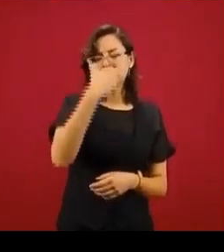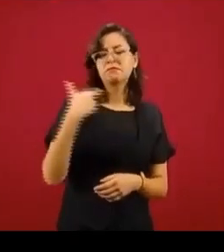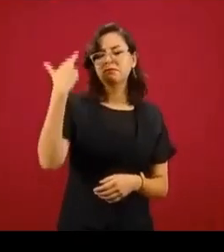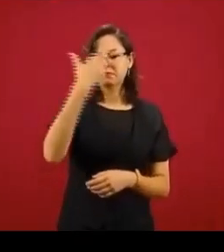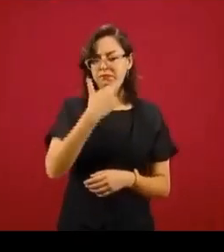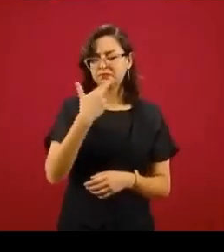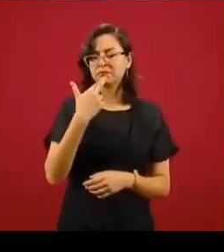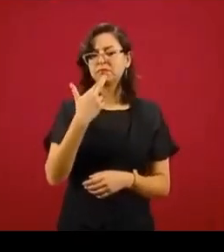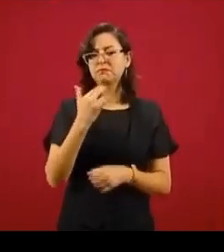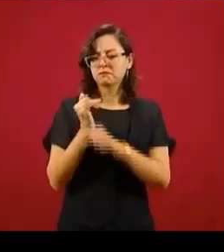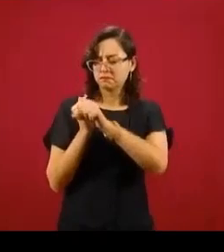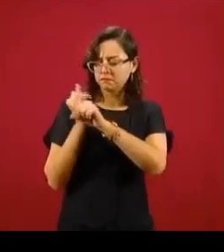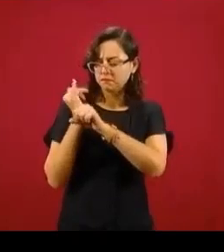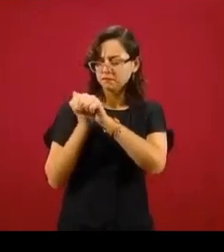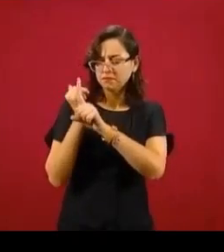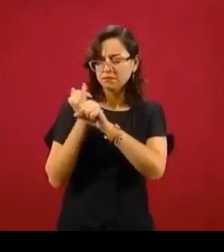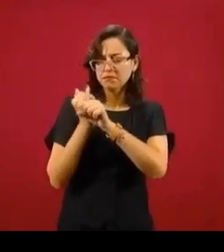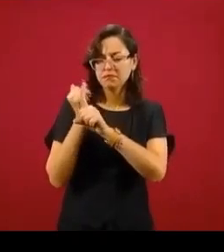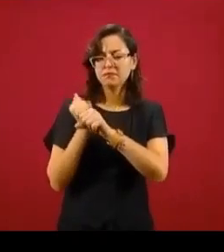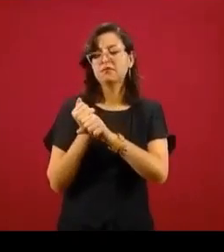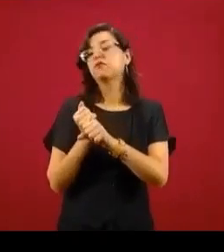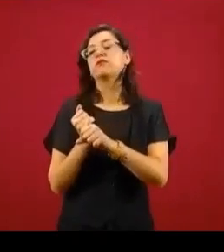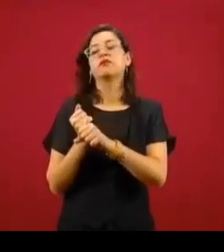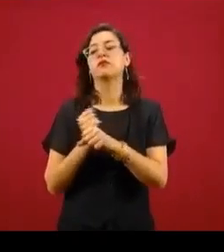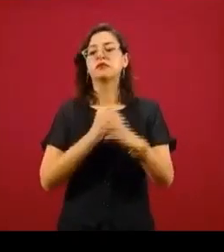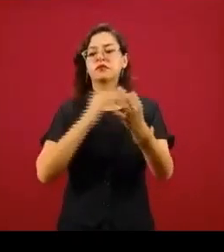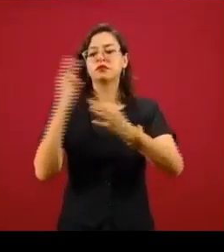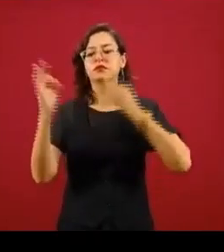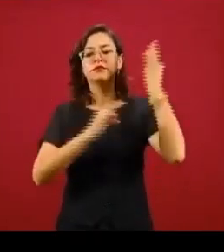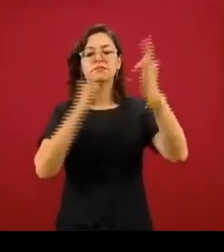autorizaba para gastos de publicidad